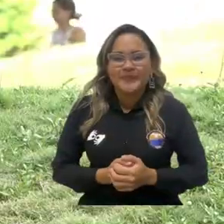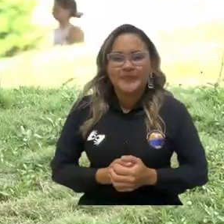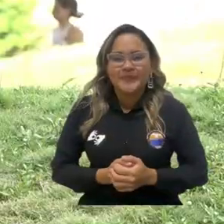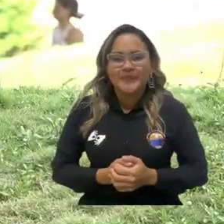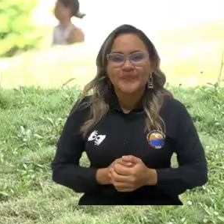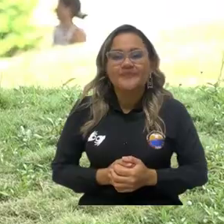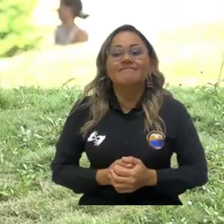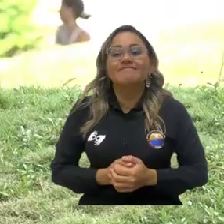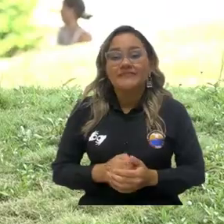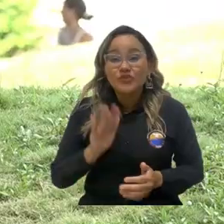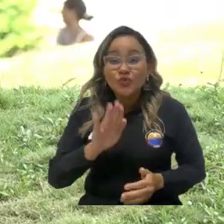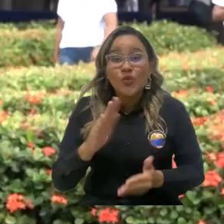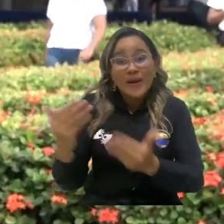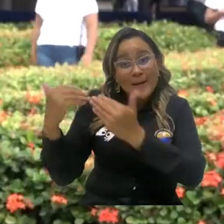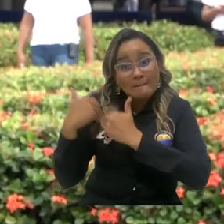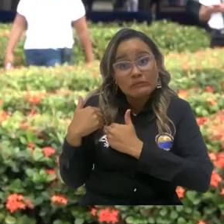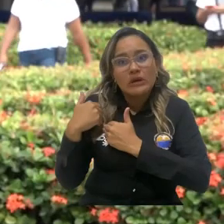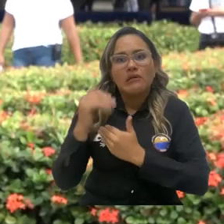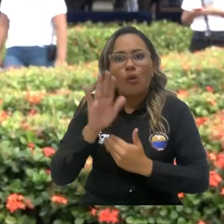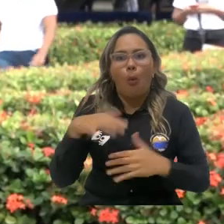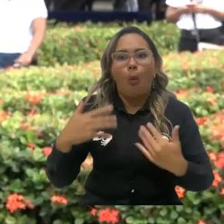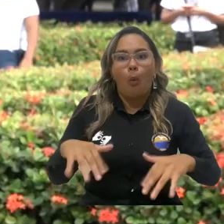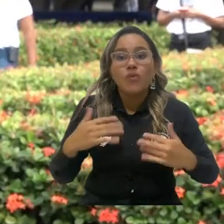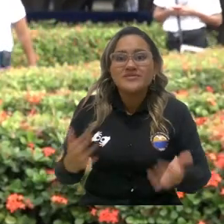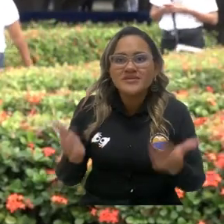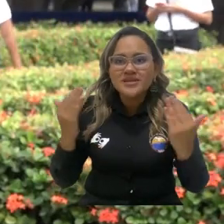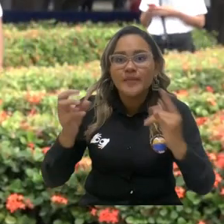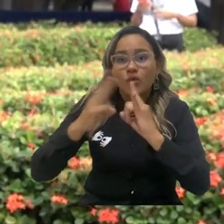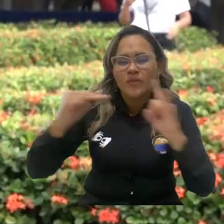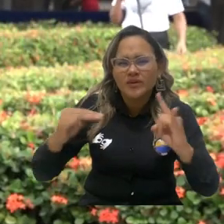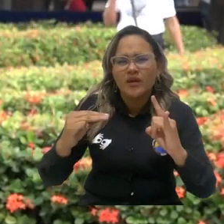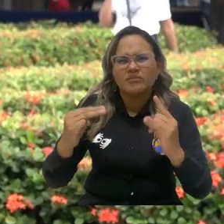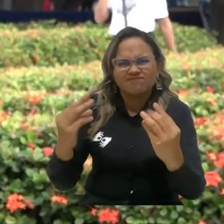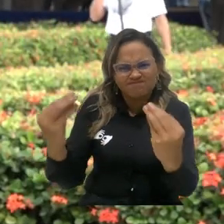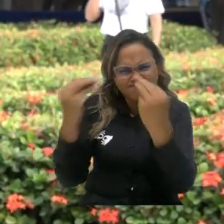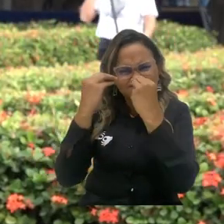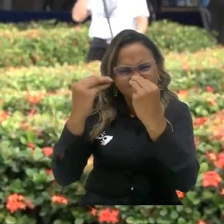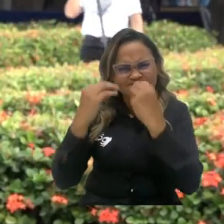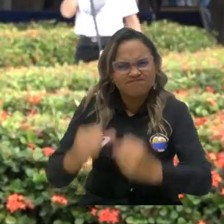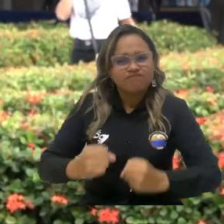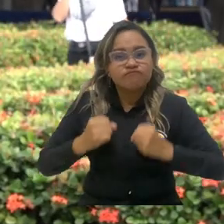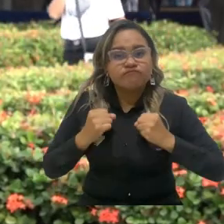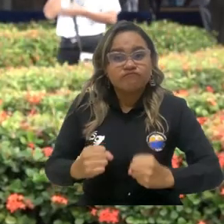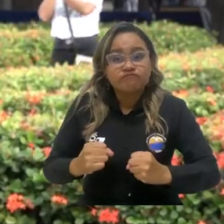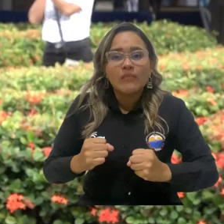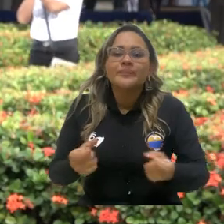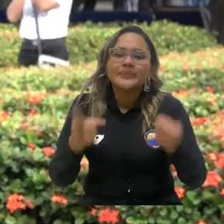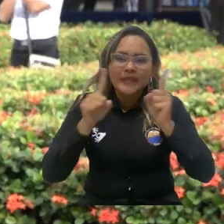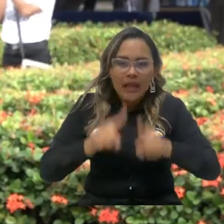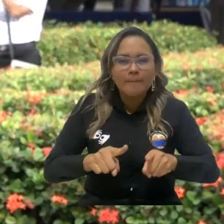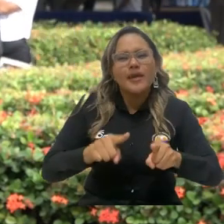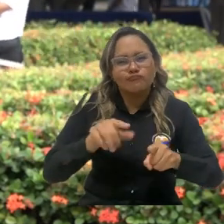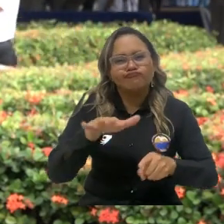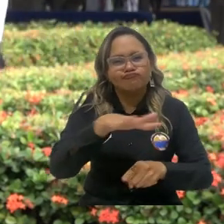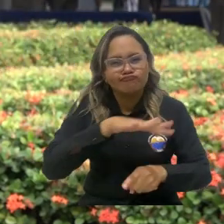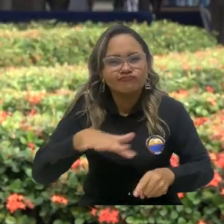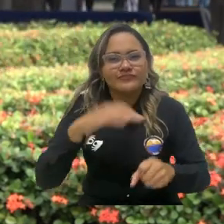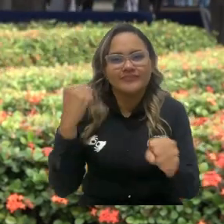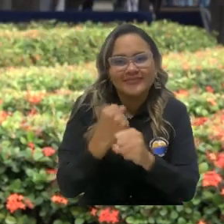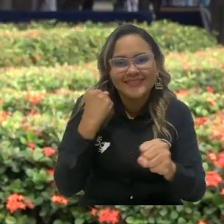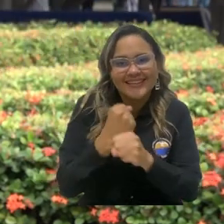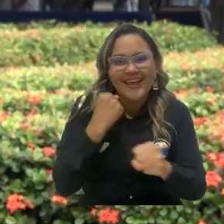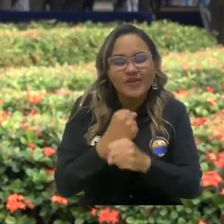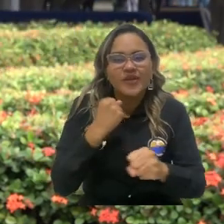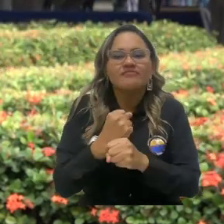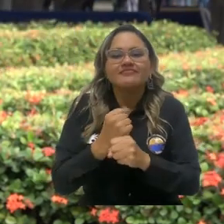Es una herramienta, un recurso que nos dan a través de nuestra formación como profesionales en la universidad y también en el escenario laboral